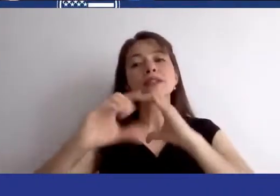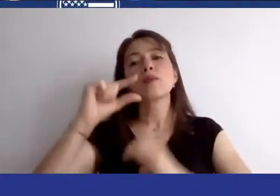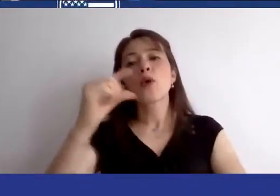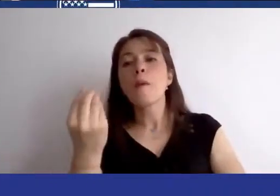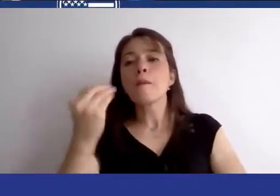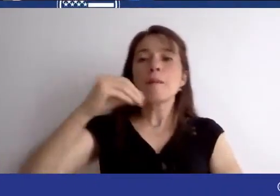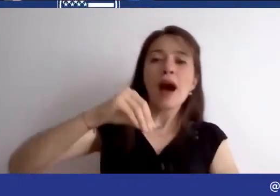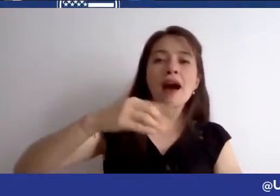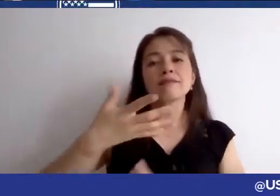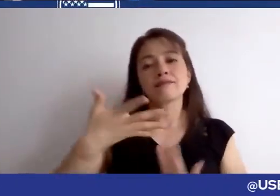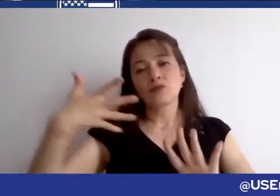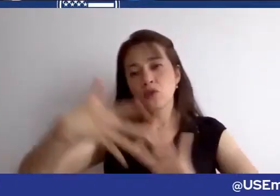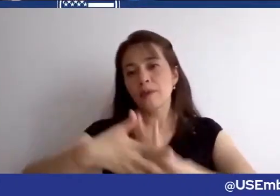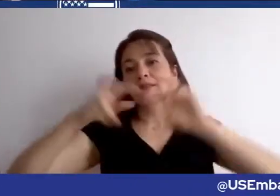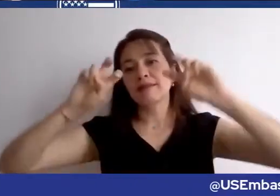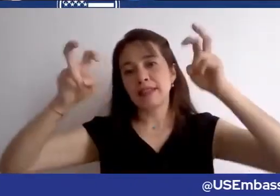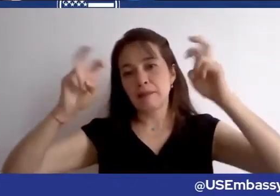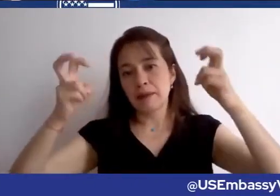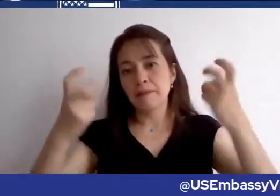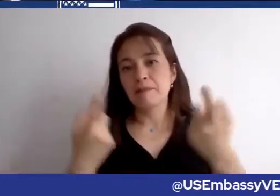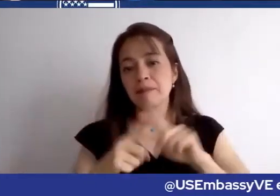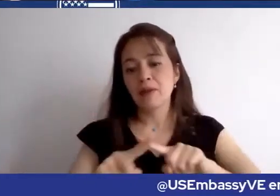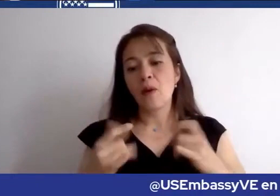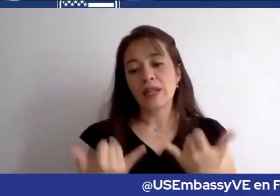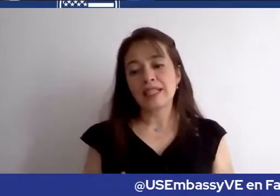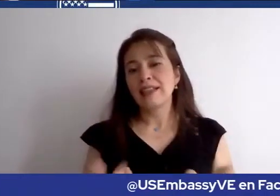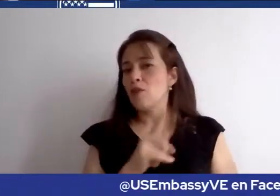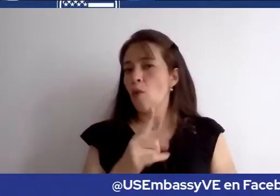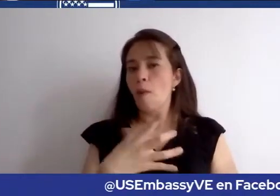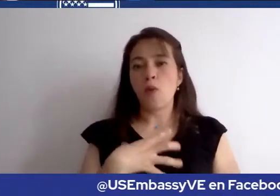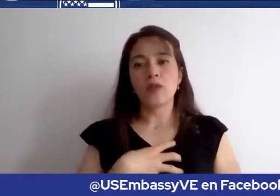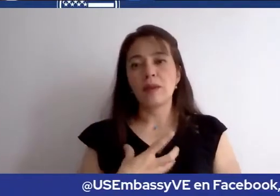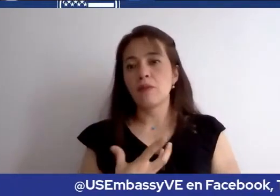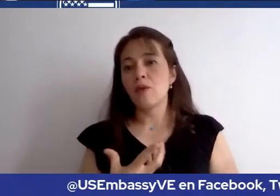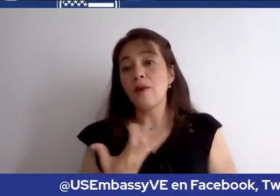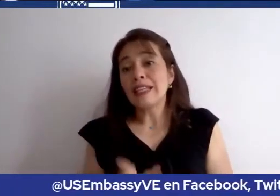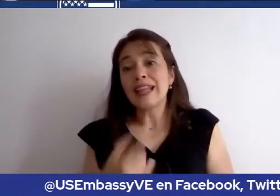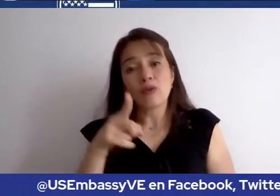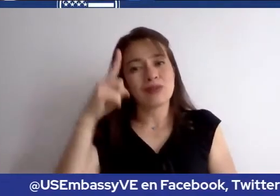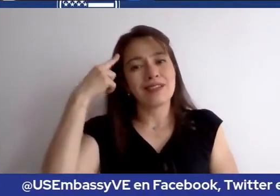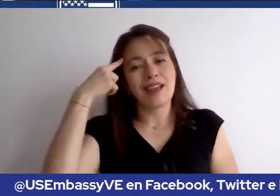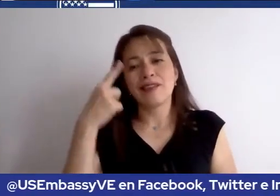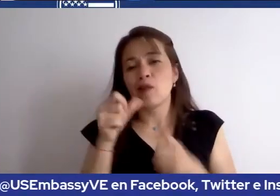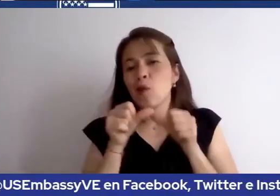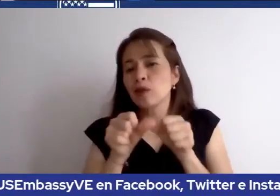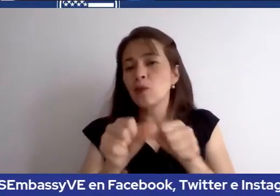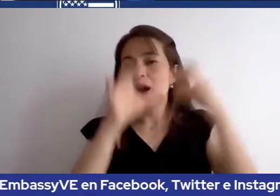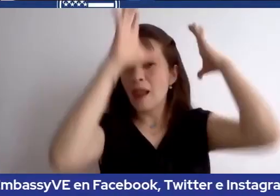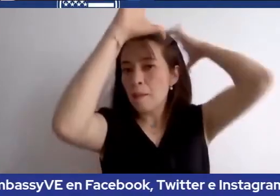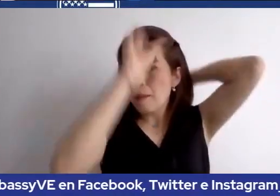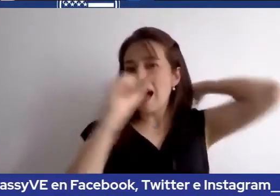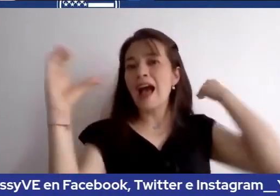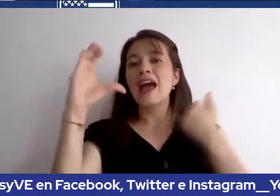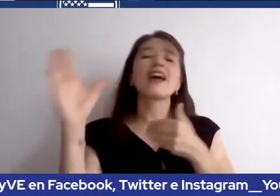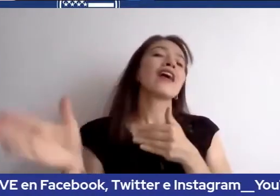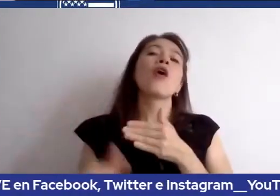encantaríamos por este momento no infelizmente no tenemos una embajada en caracas bueno a